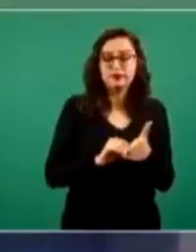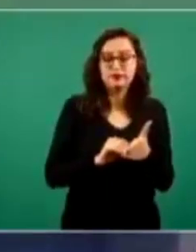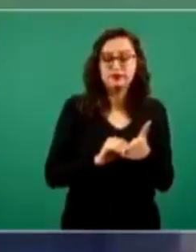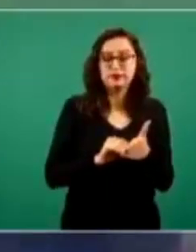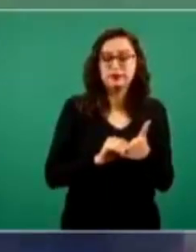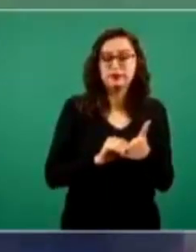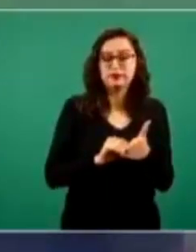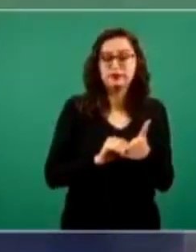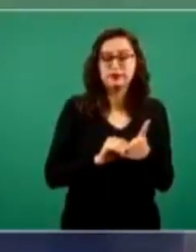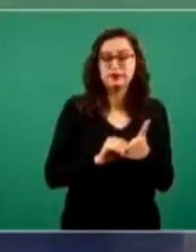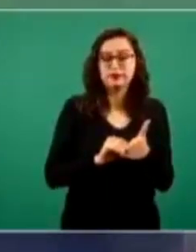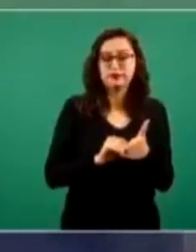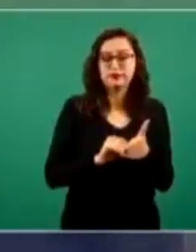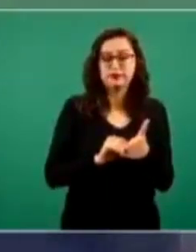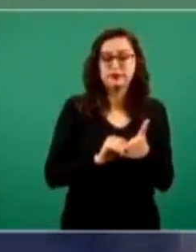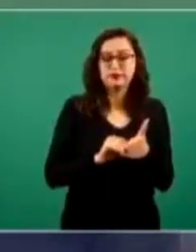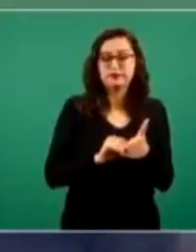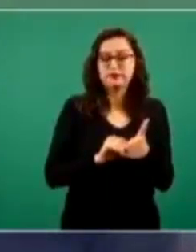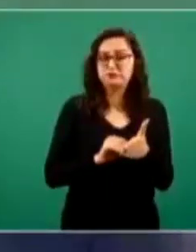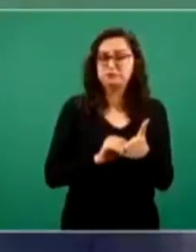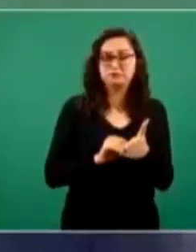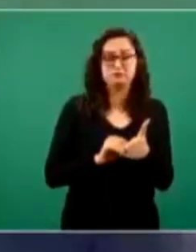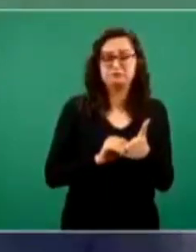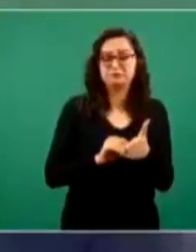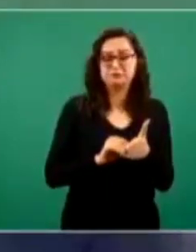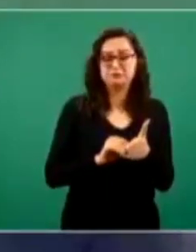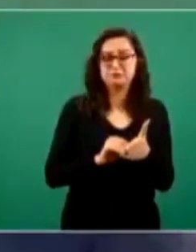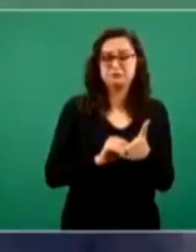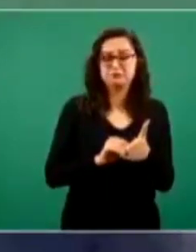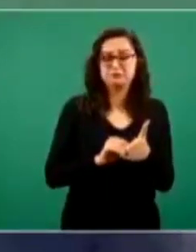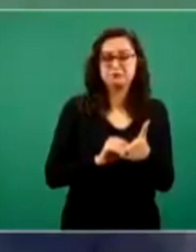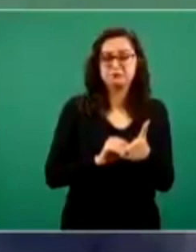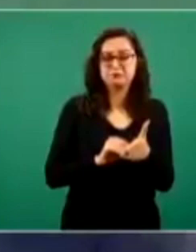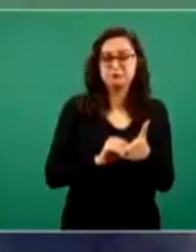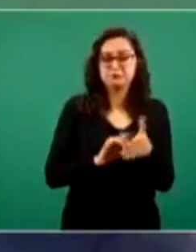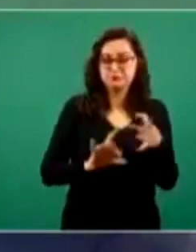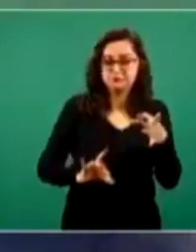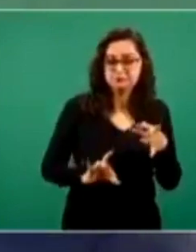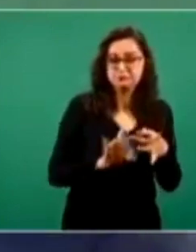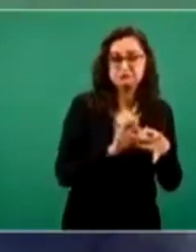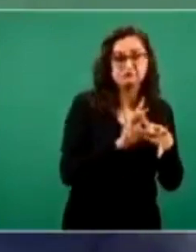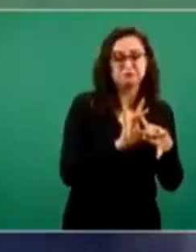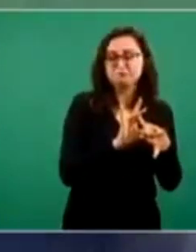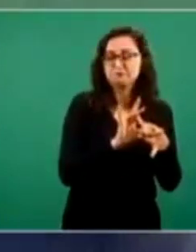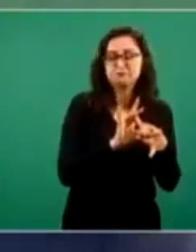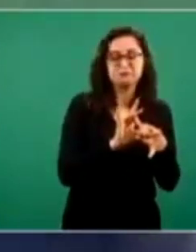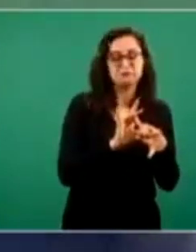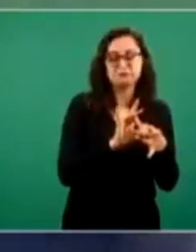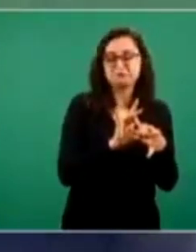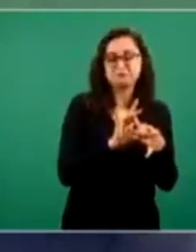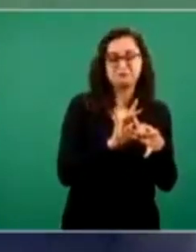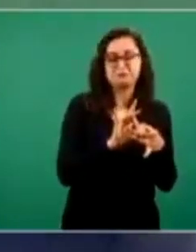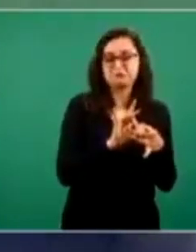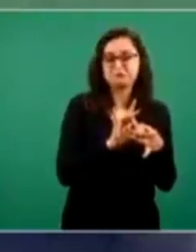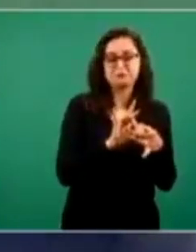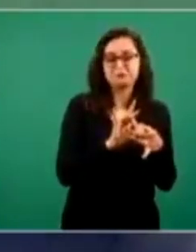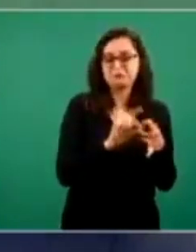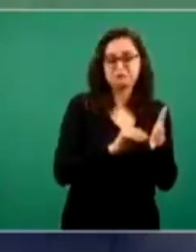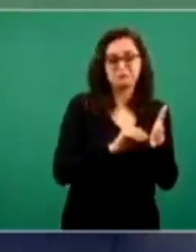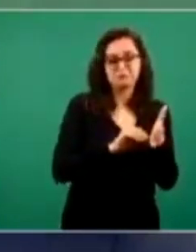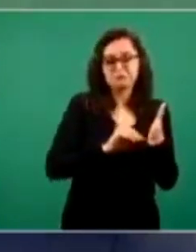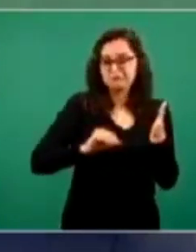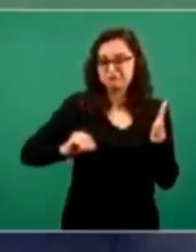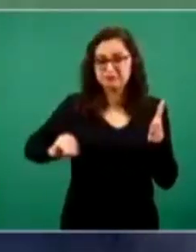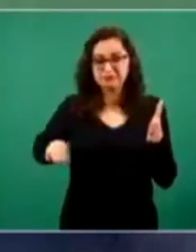no quedara incluido en el